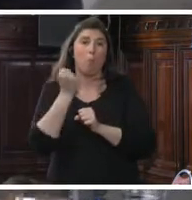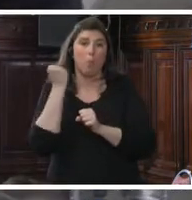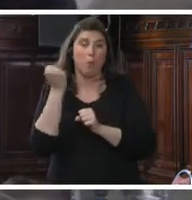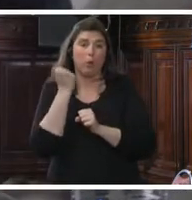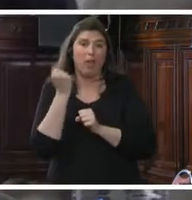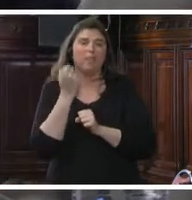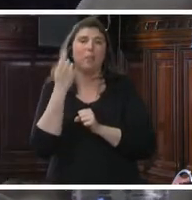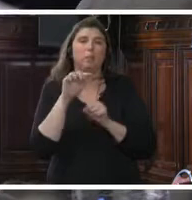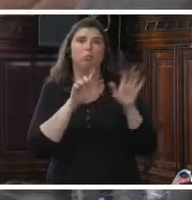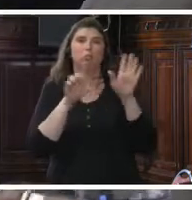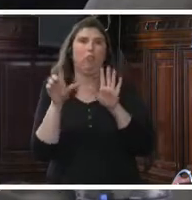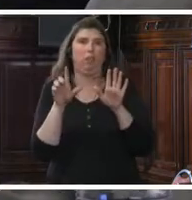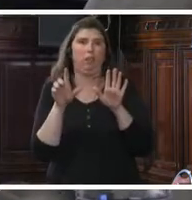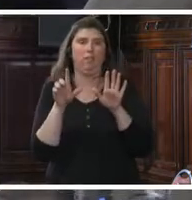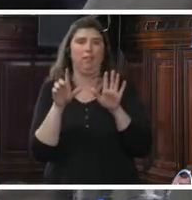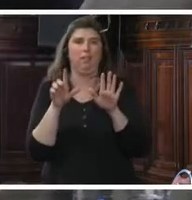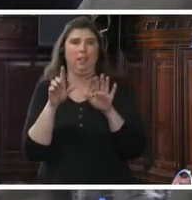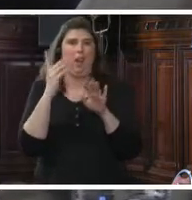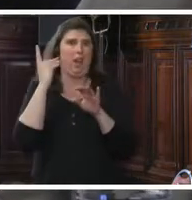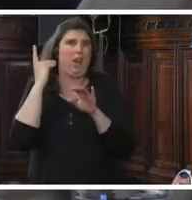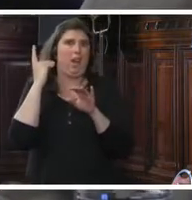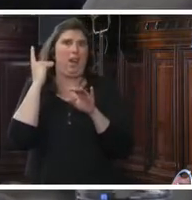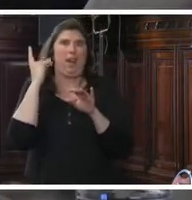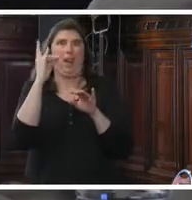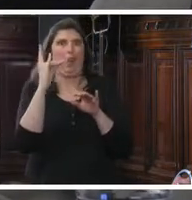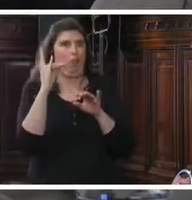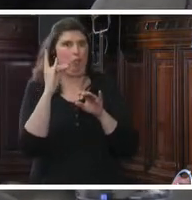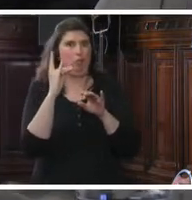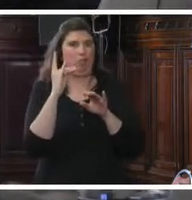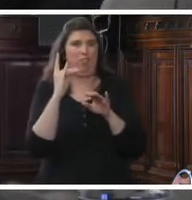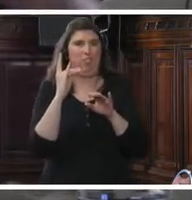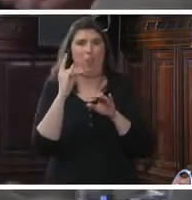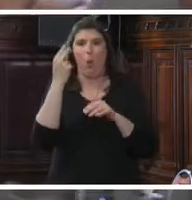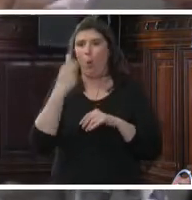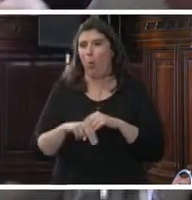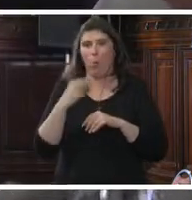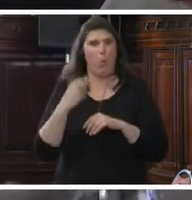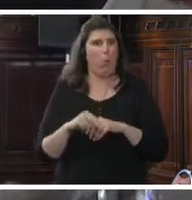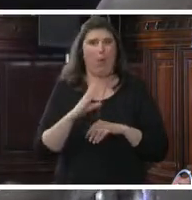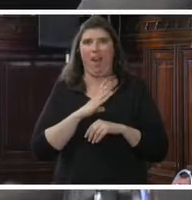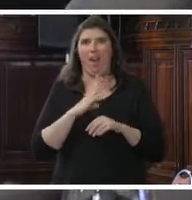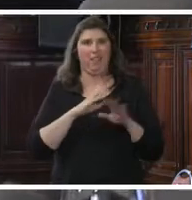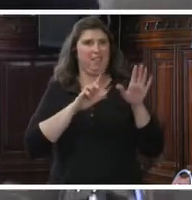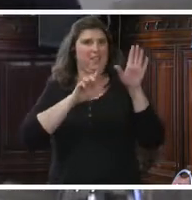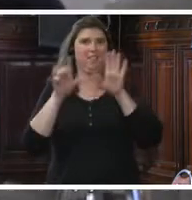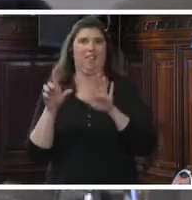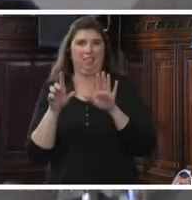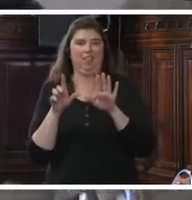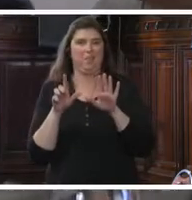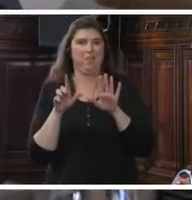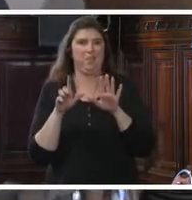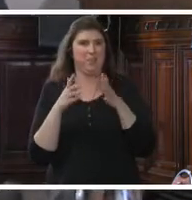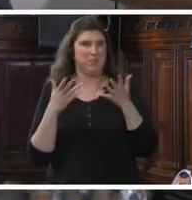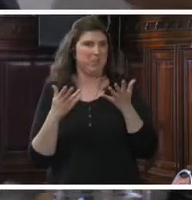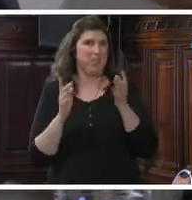somos siete, es un récord. Nunca hay siete en este lado. Y